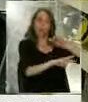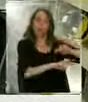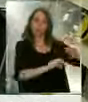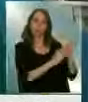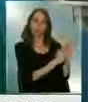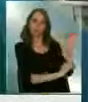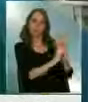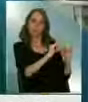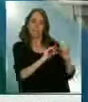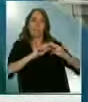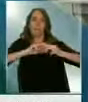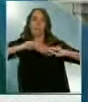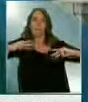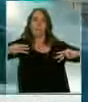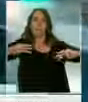con la metodología apropiada.